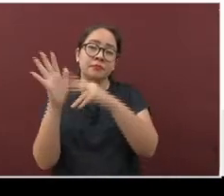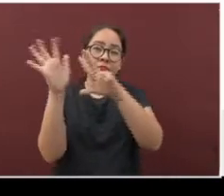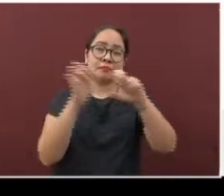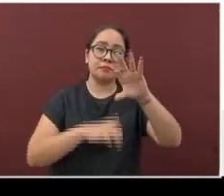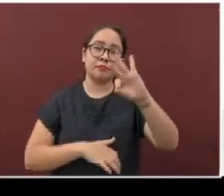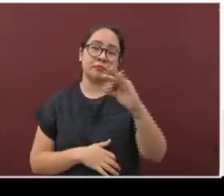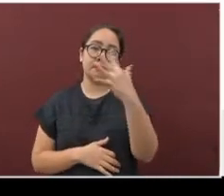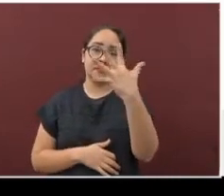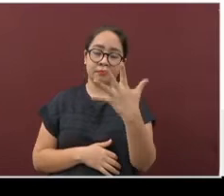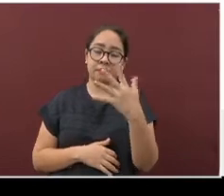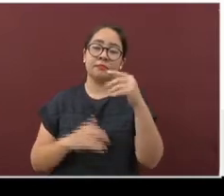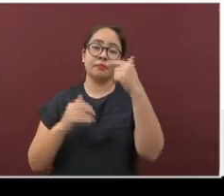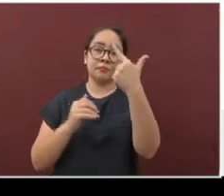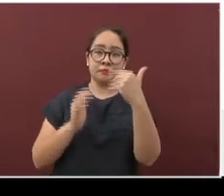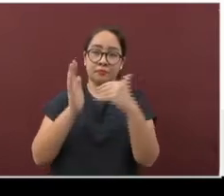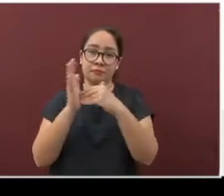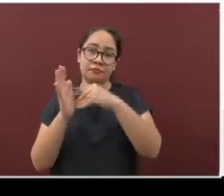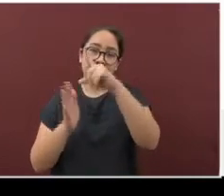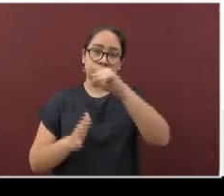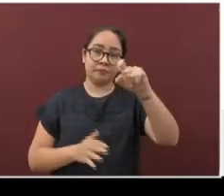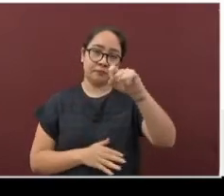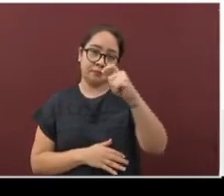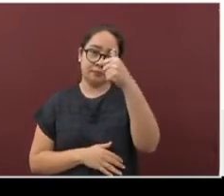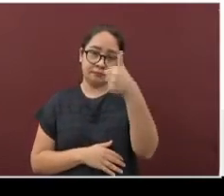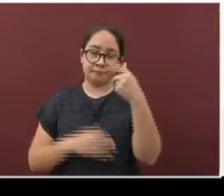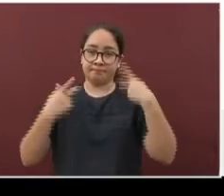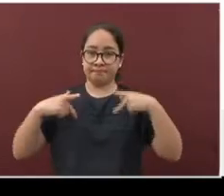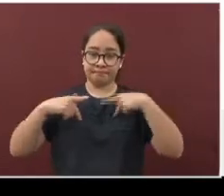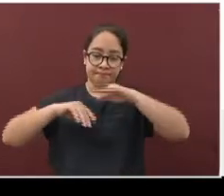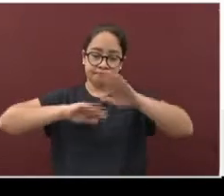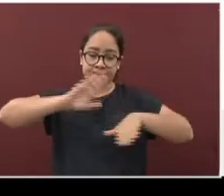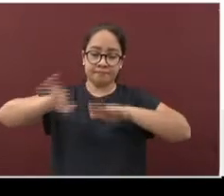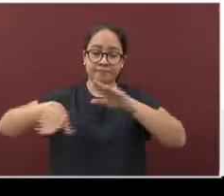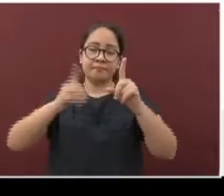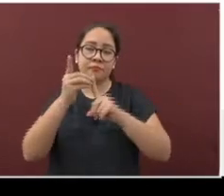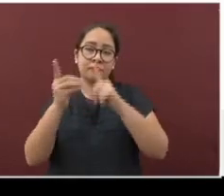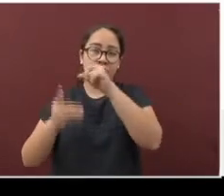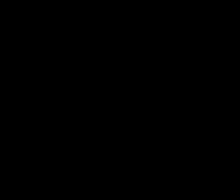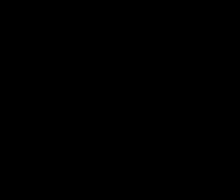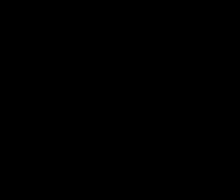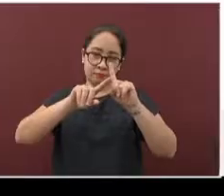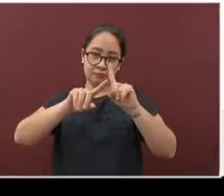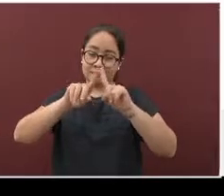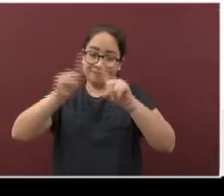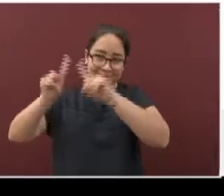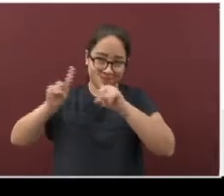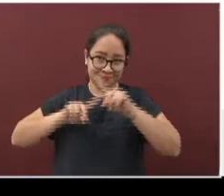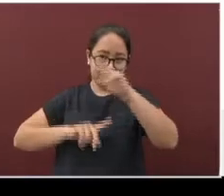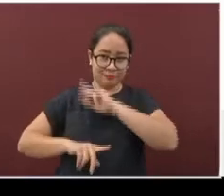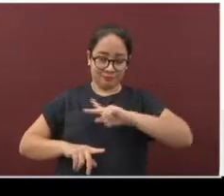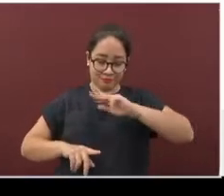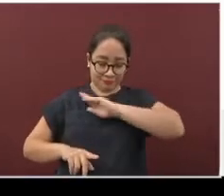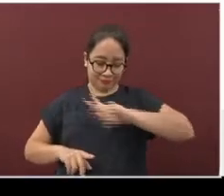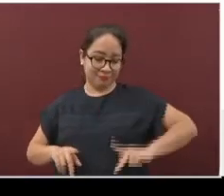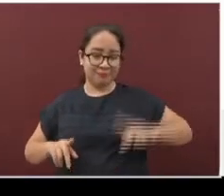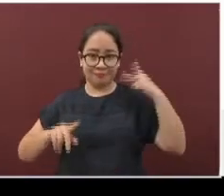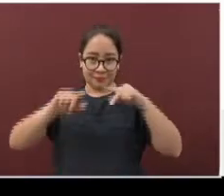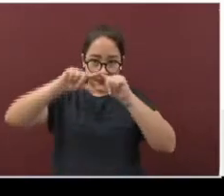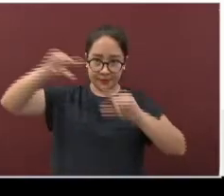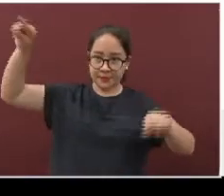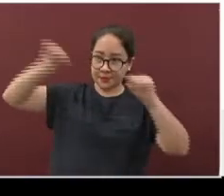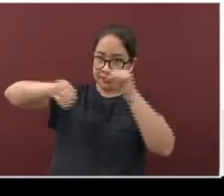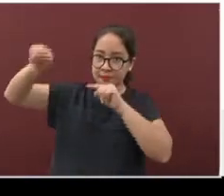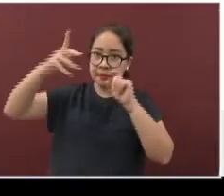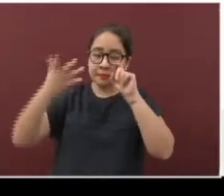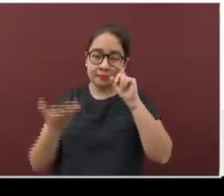y 7.126 pacientes han fallecido en diferentes municipios de la entidad. Respecto a